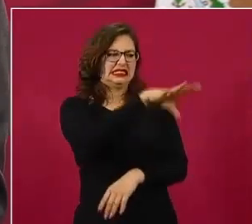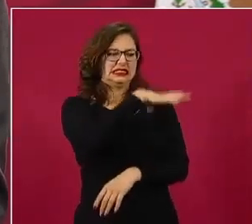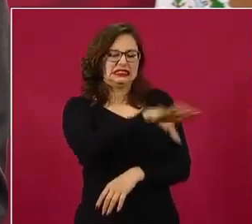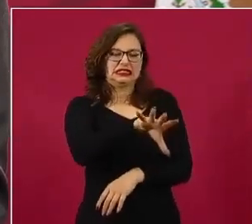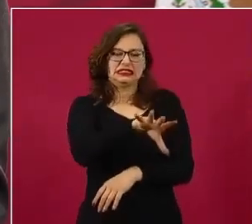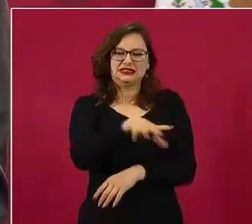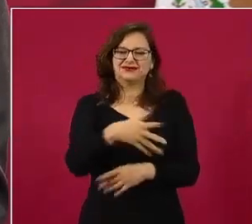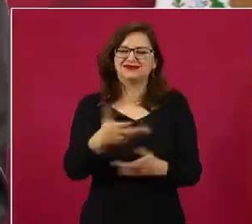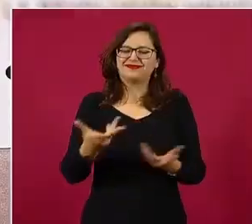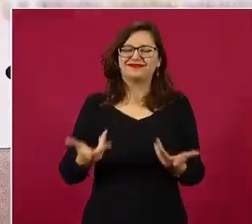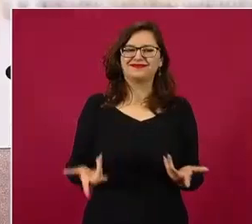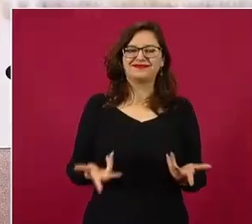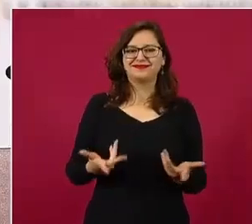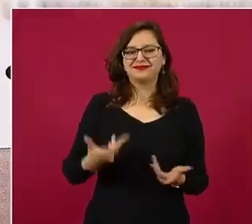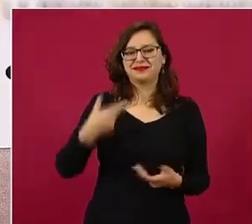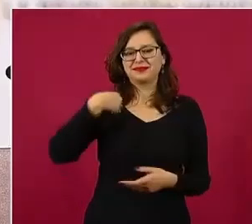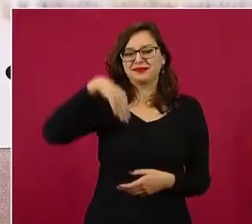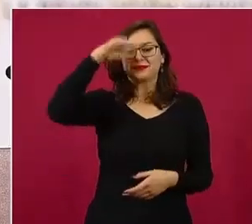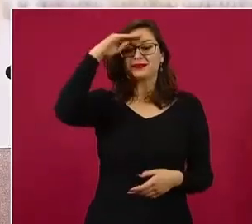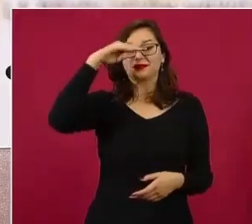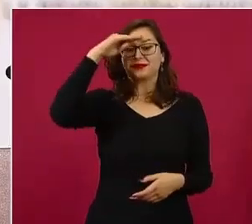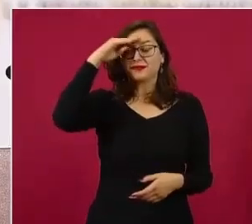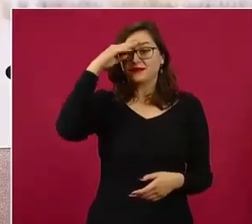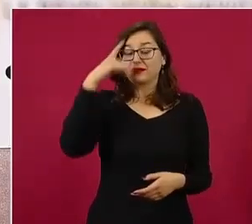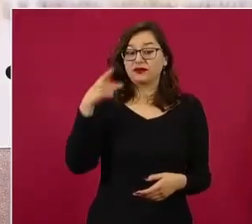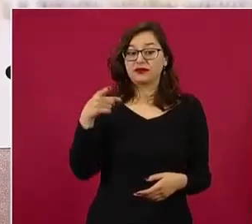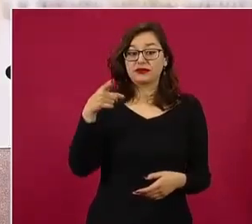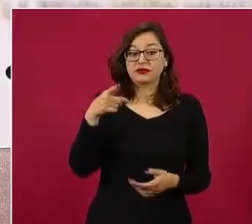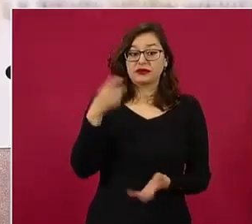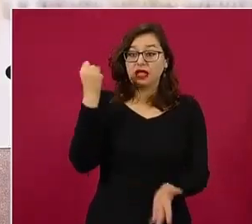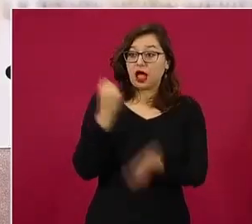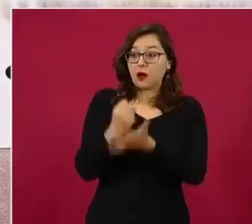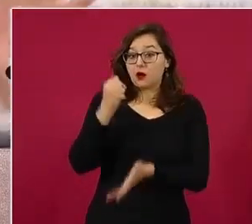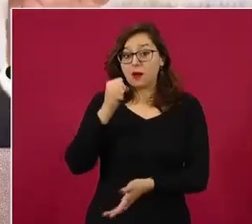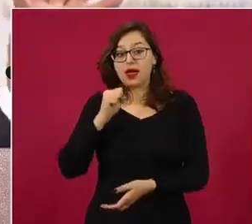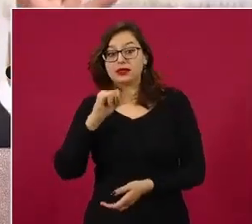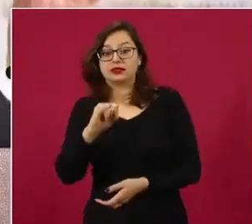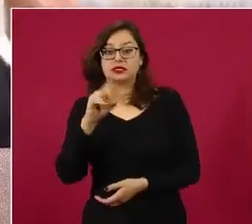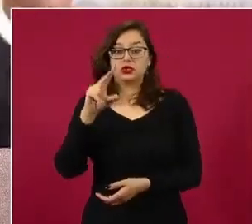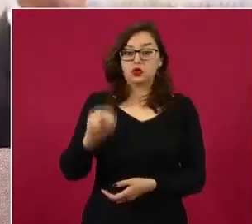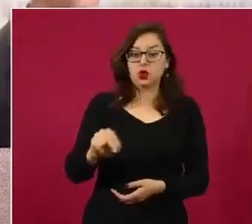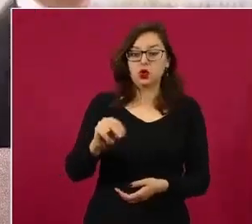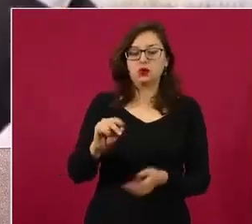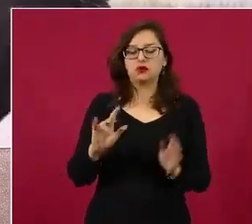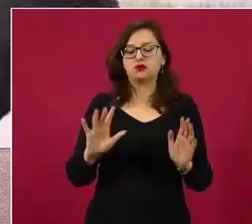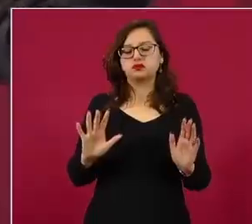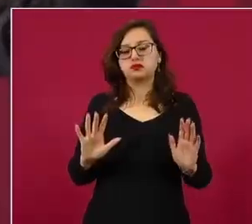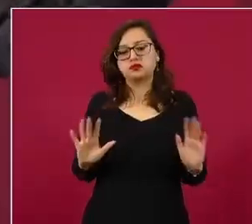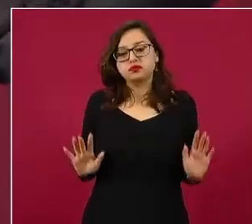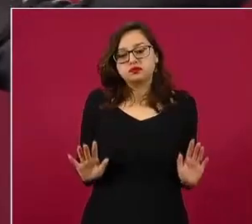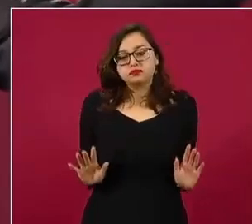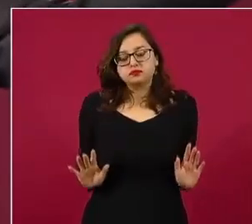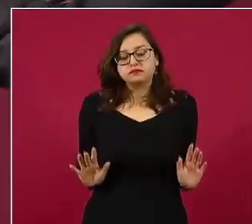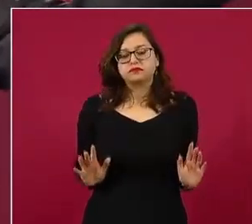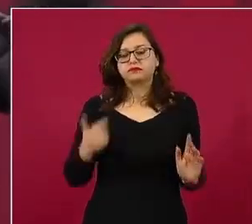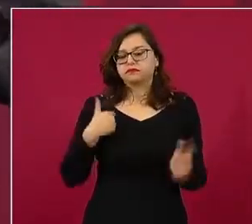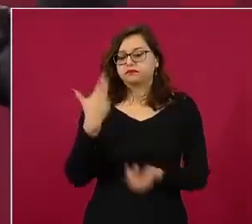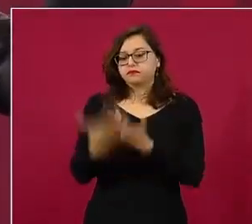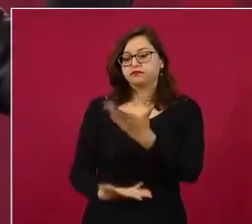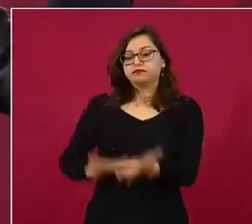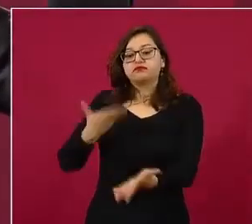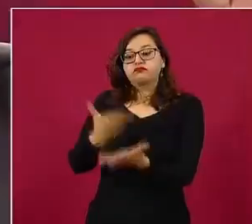pensando que todo lo van a aprobar. No, es muy importante en el debate público